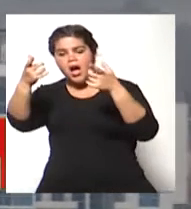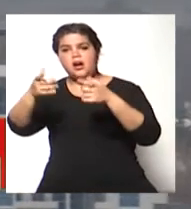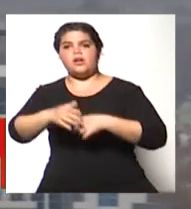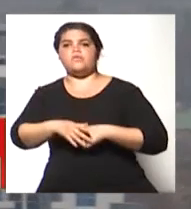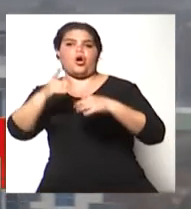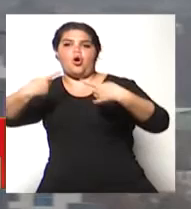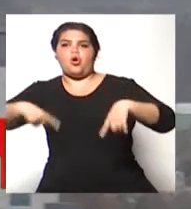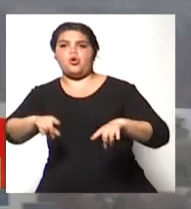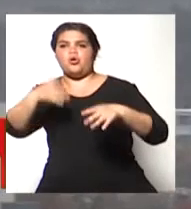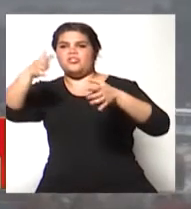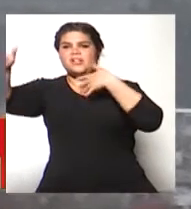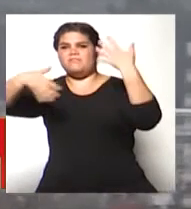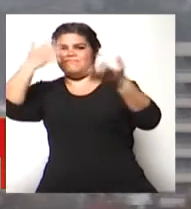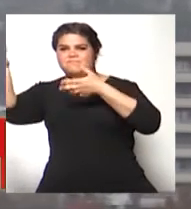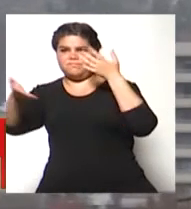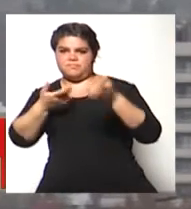elementos sueltos que puedan estar volando.